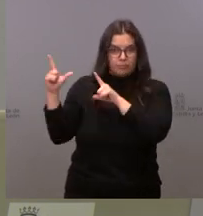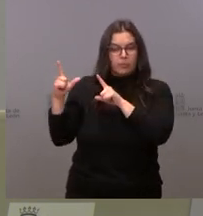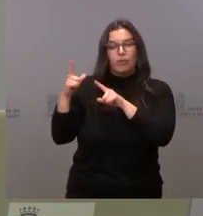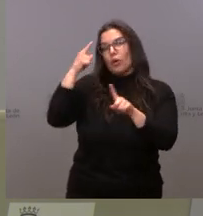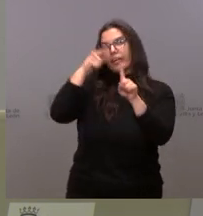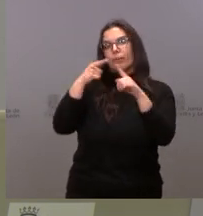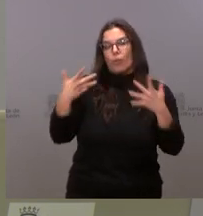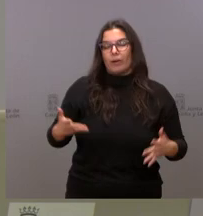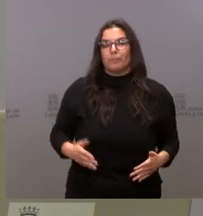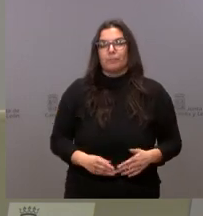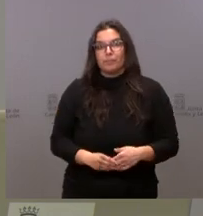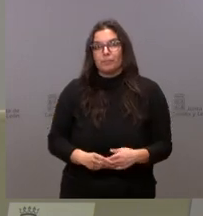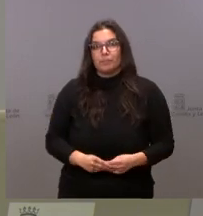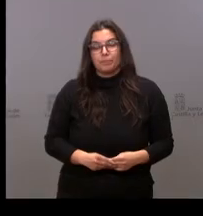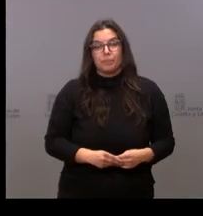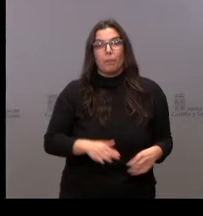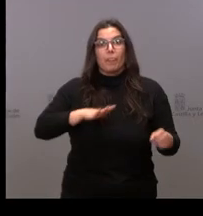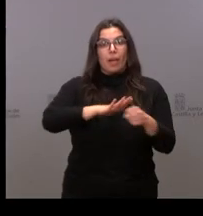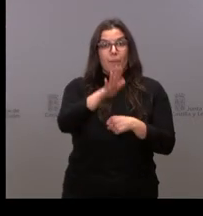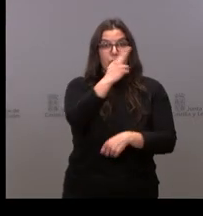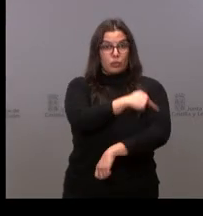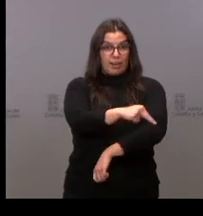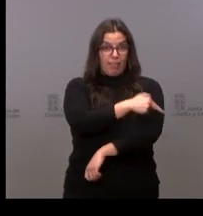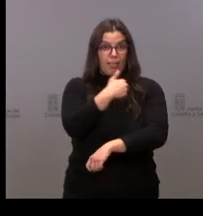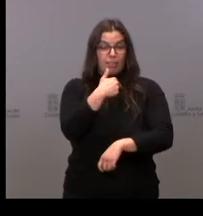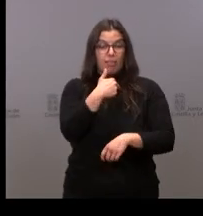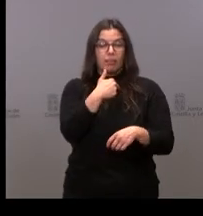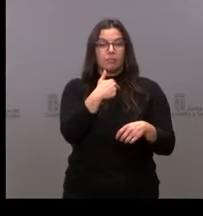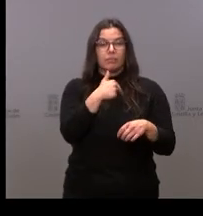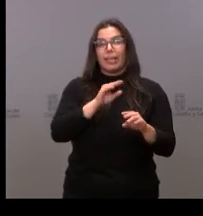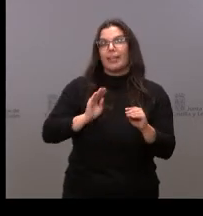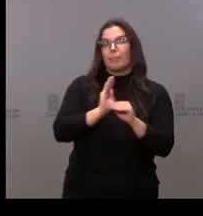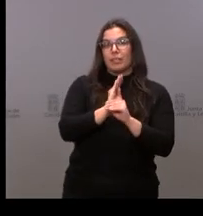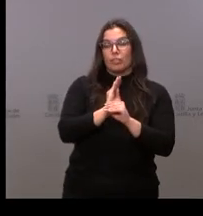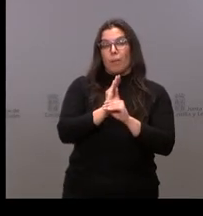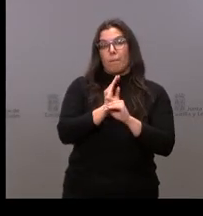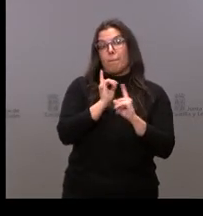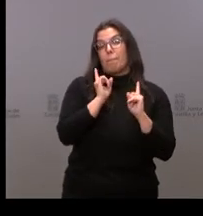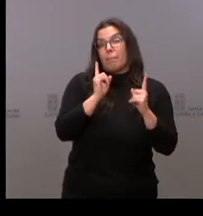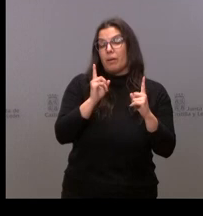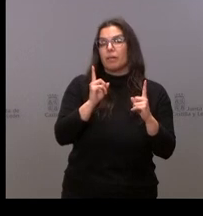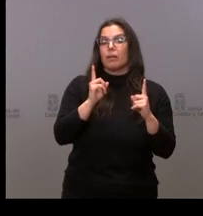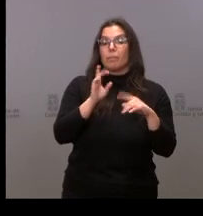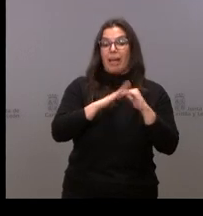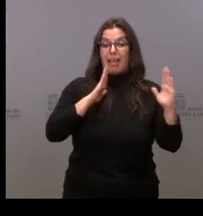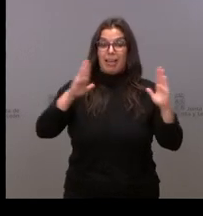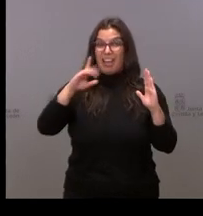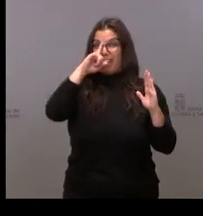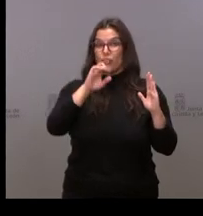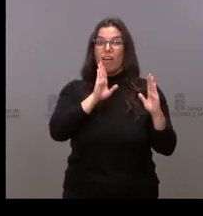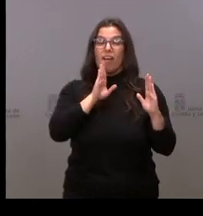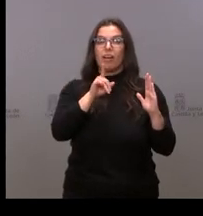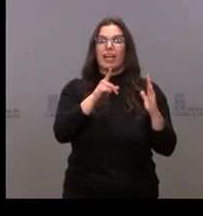planteo. En el ámbito de la sanidad, la inversión prevista para este periodo ascenderá a